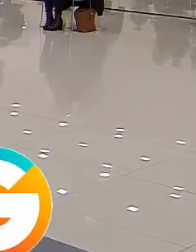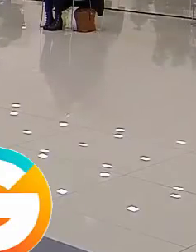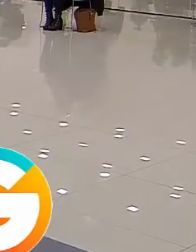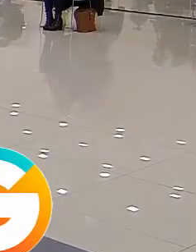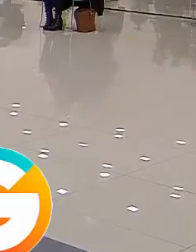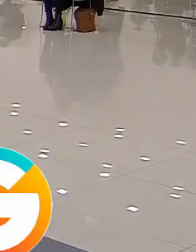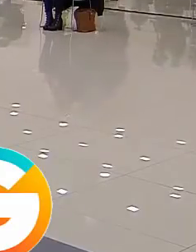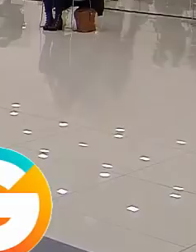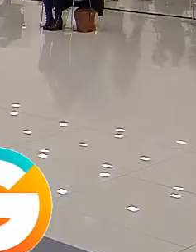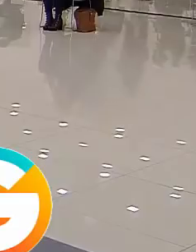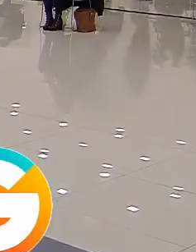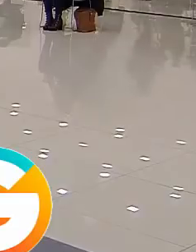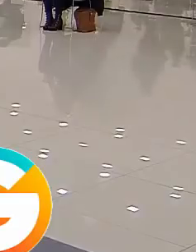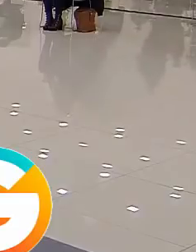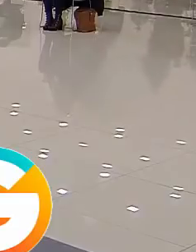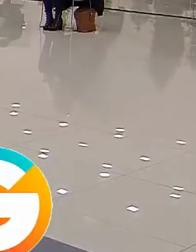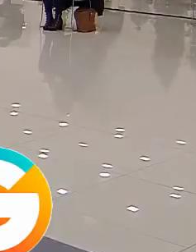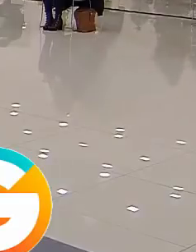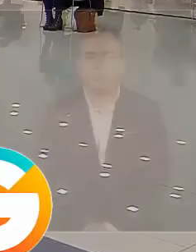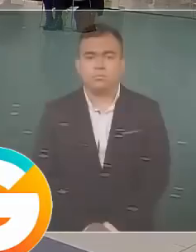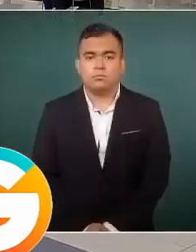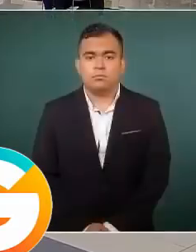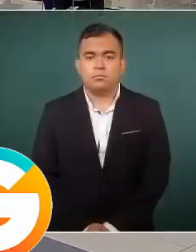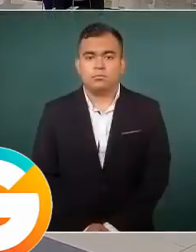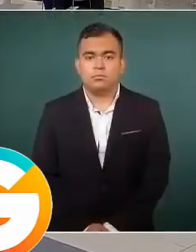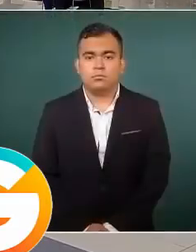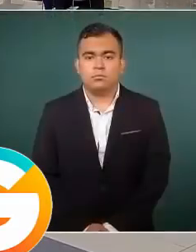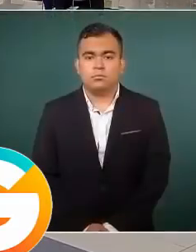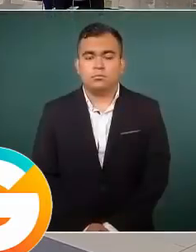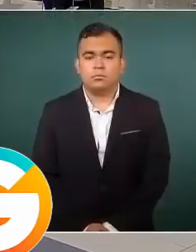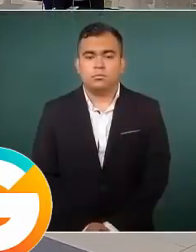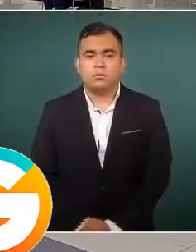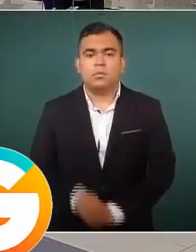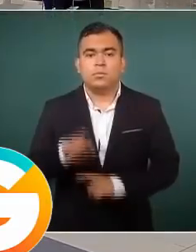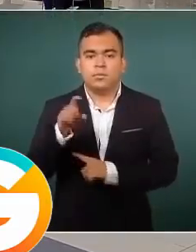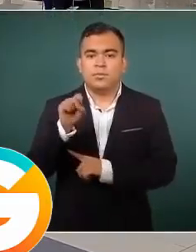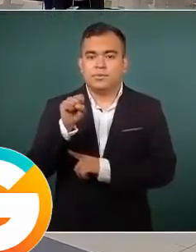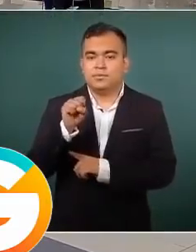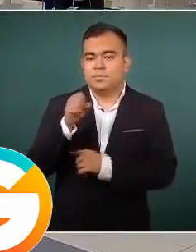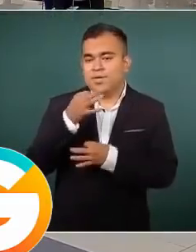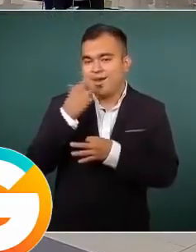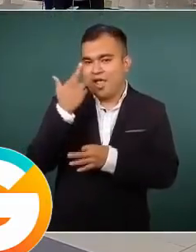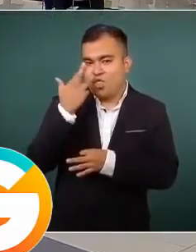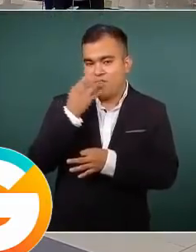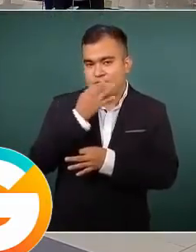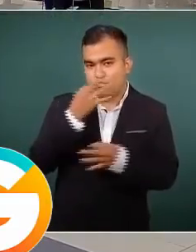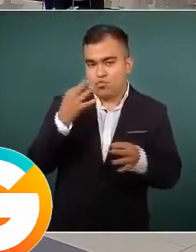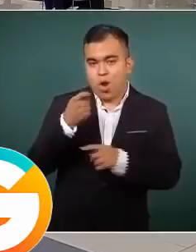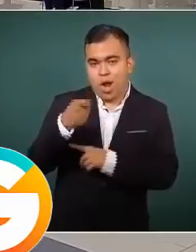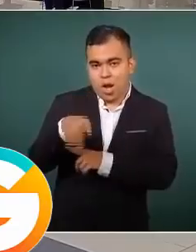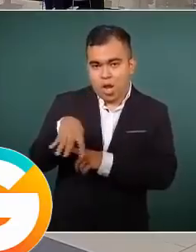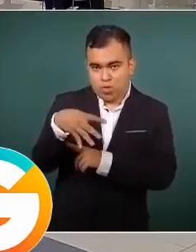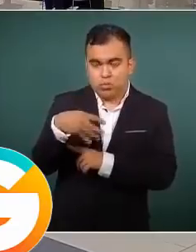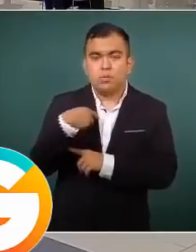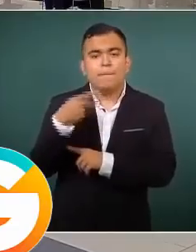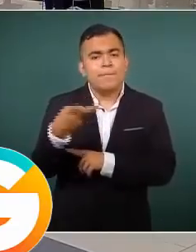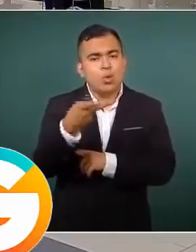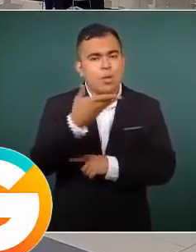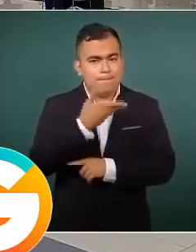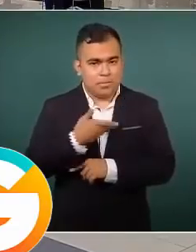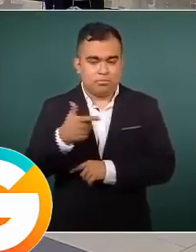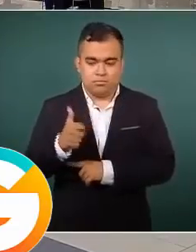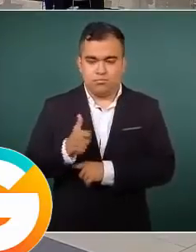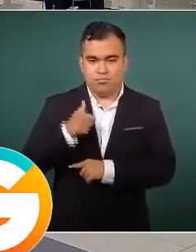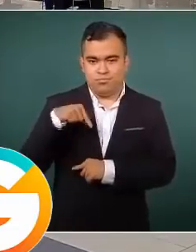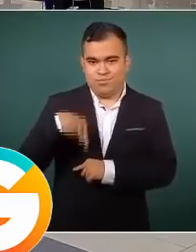Muchas gracias, presidente. Muy buenos días. Miguel Arzate, del Sistema Público de Radiodifusión, Canal 14. Preguntarle, presidente, aprovechando